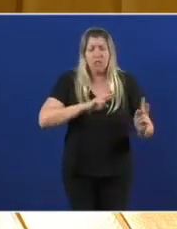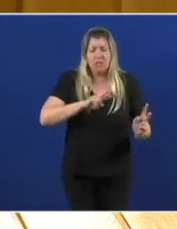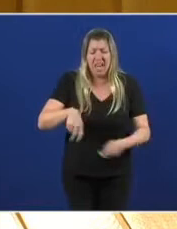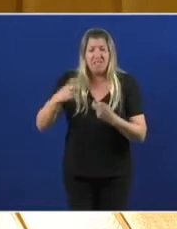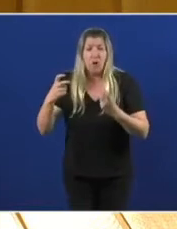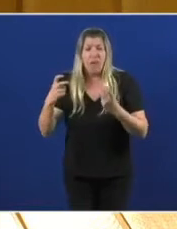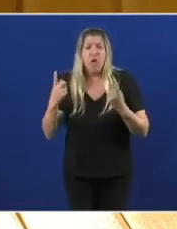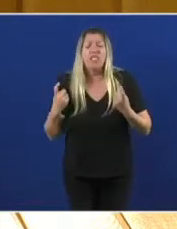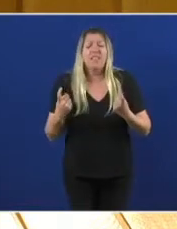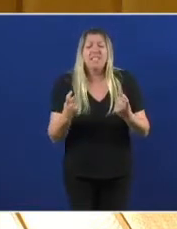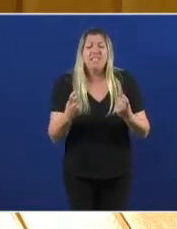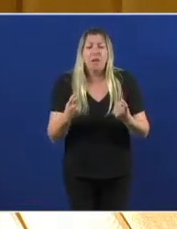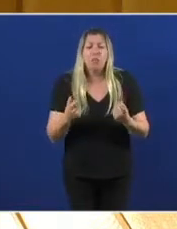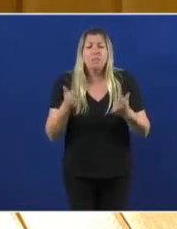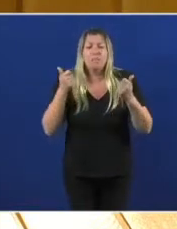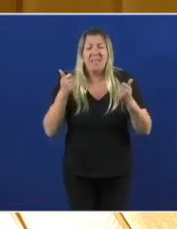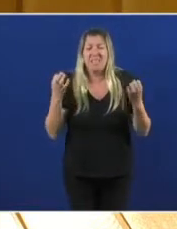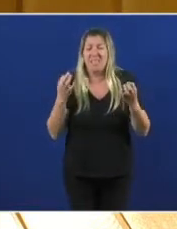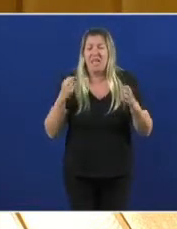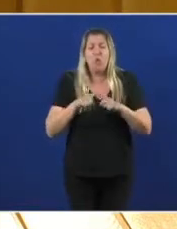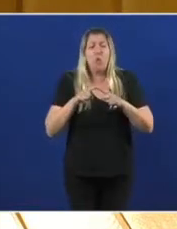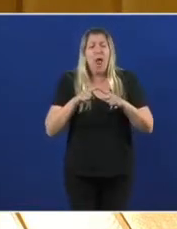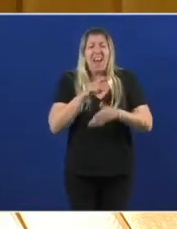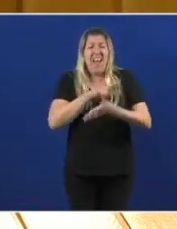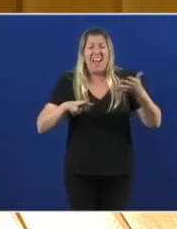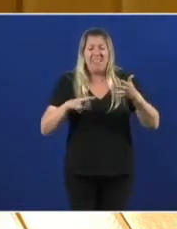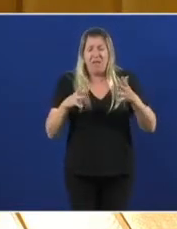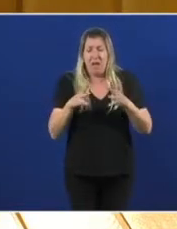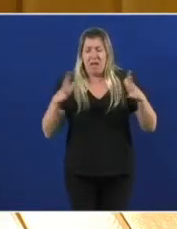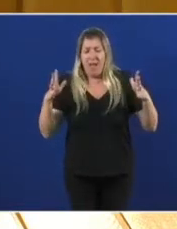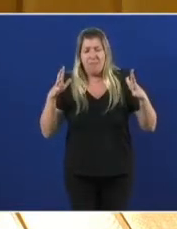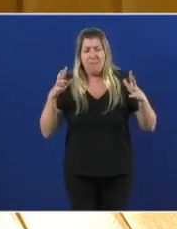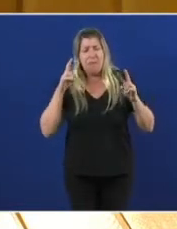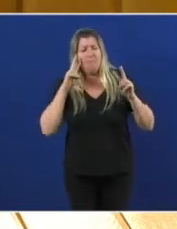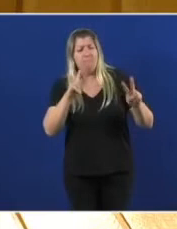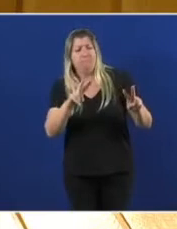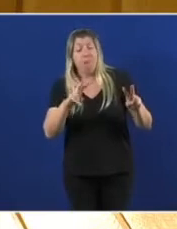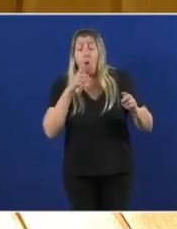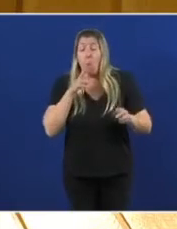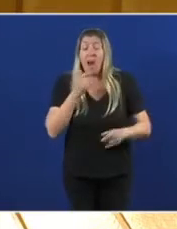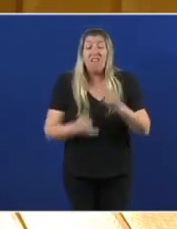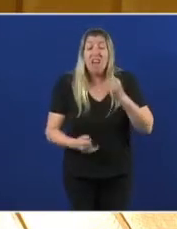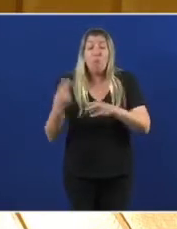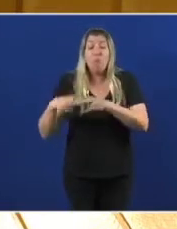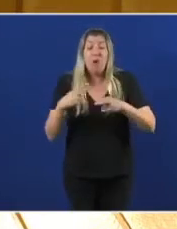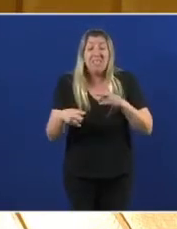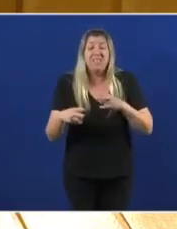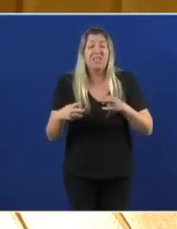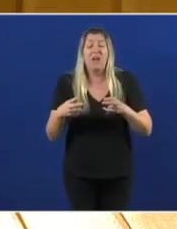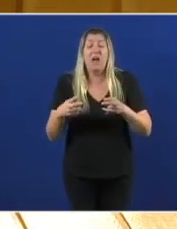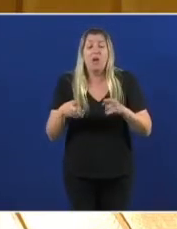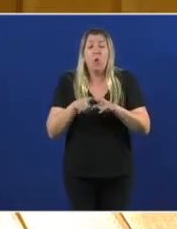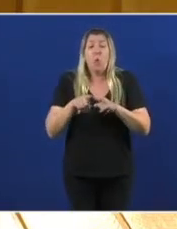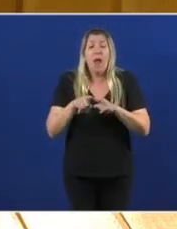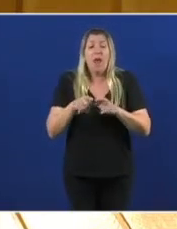que nunca pensar Galiza en grande. A política leva demasiado tempo desvirtuada, sen darlle solucións